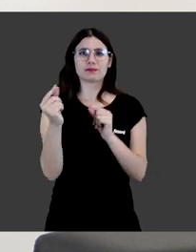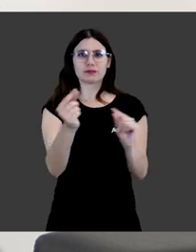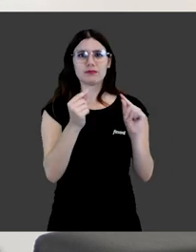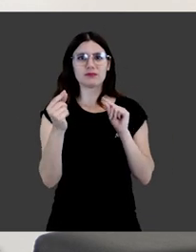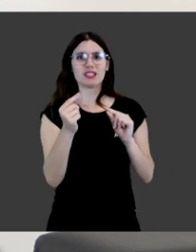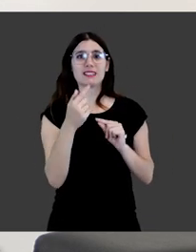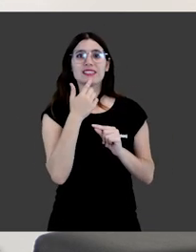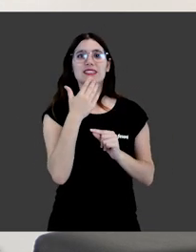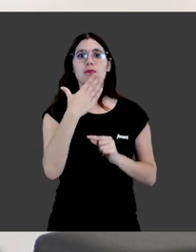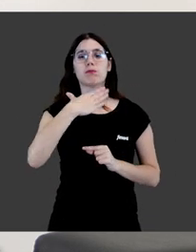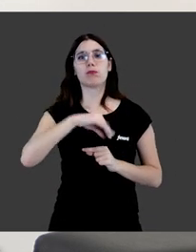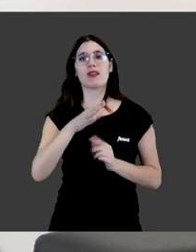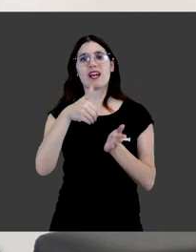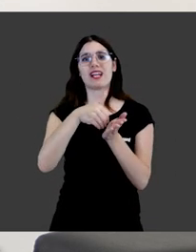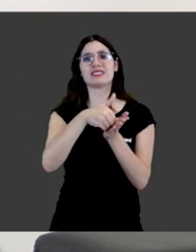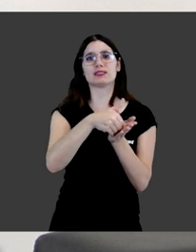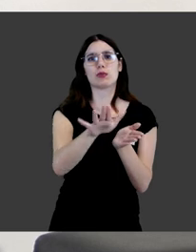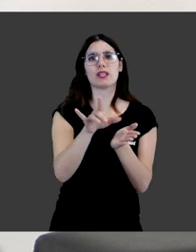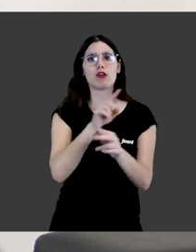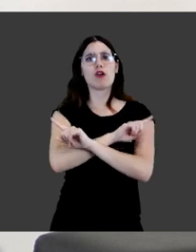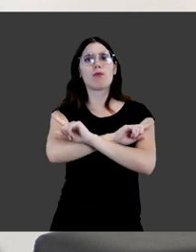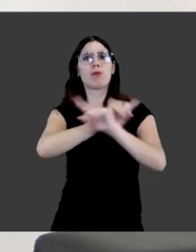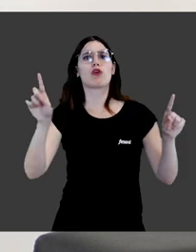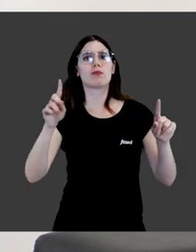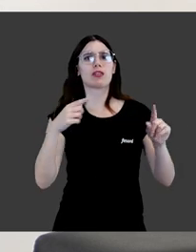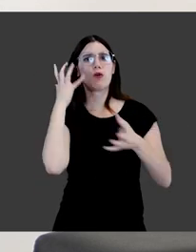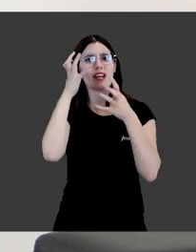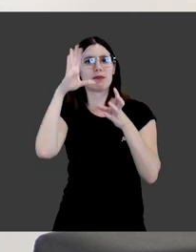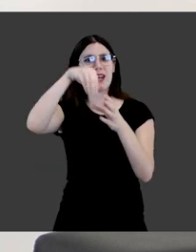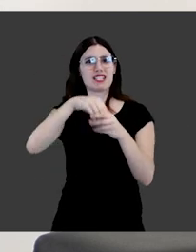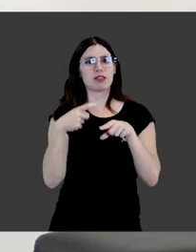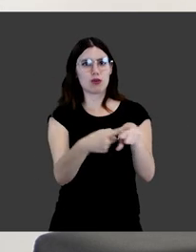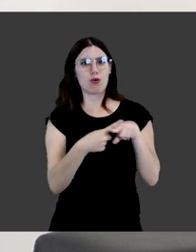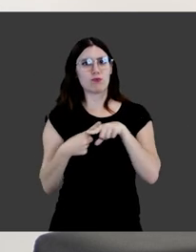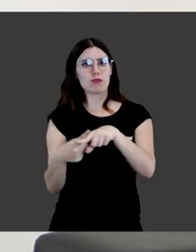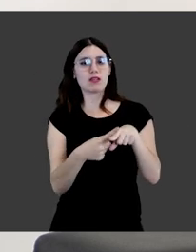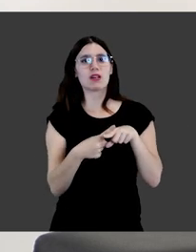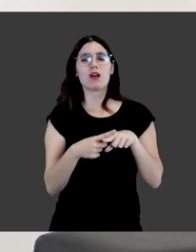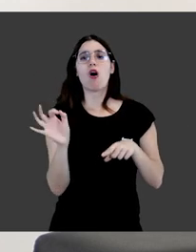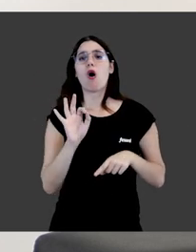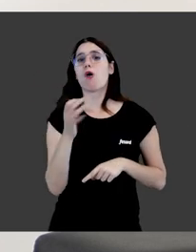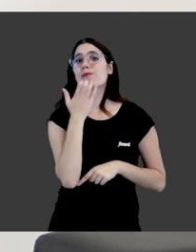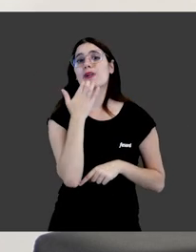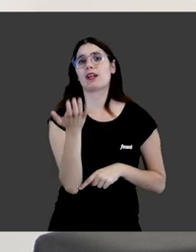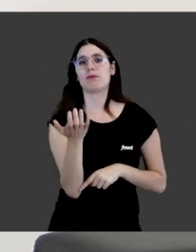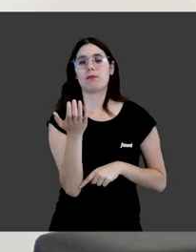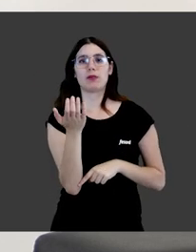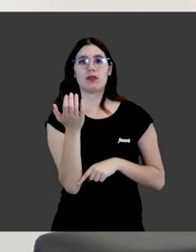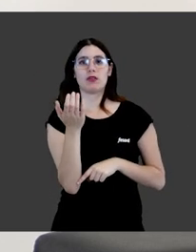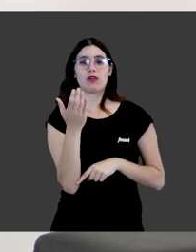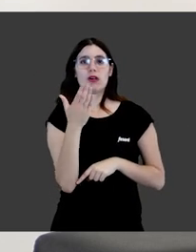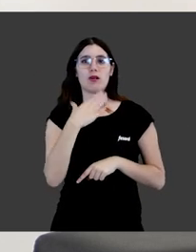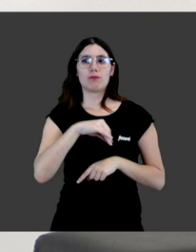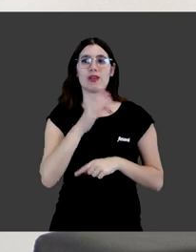polémica en torno a si se puede excluir la tenencia de animales en elementos privativos o elementos comunes. Y luego está el campo también